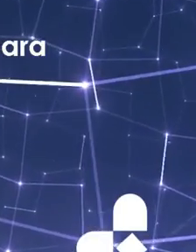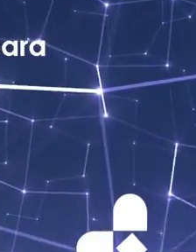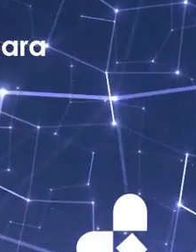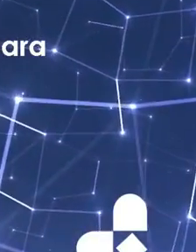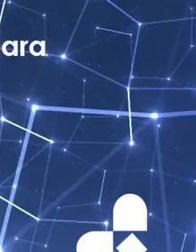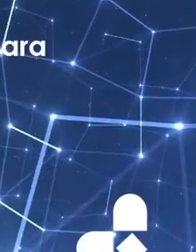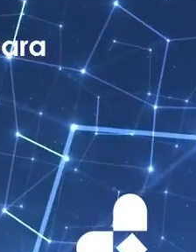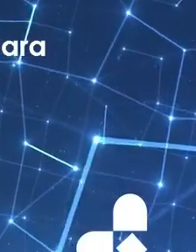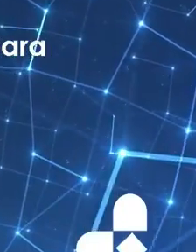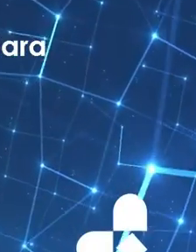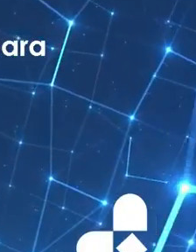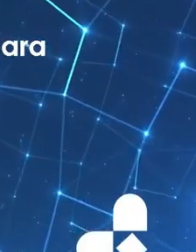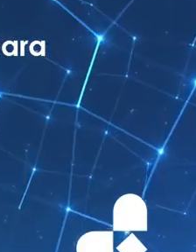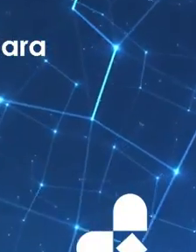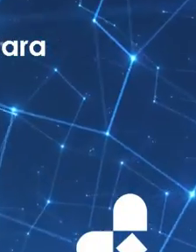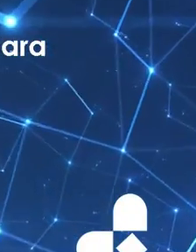estar en tránsito.